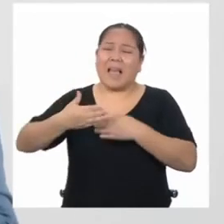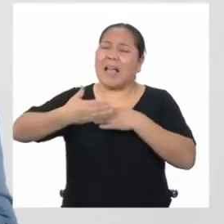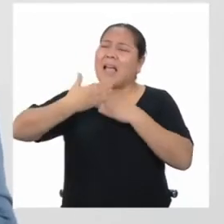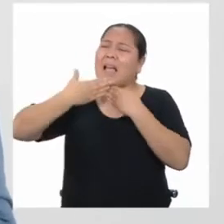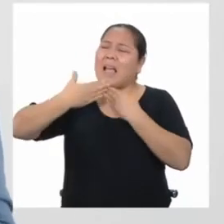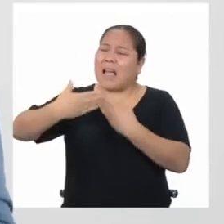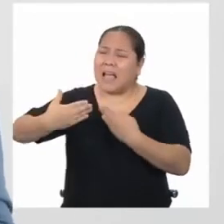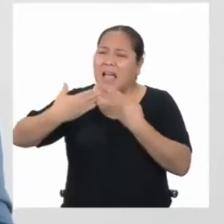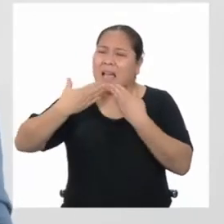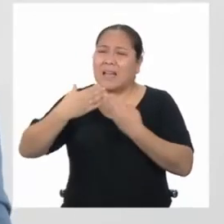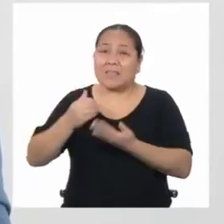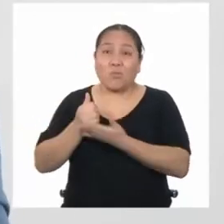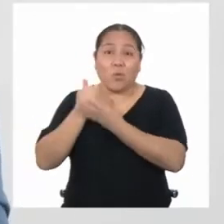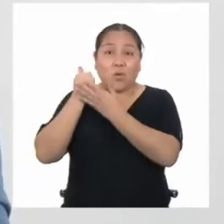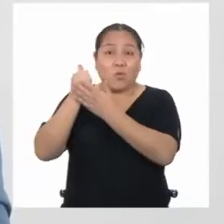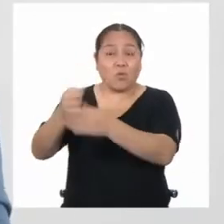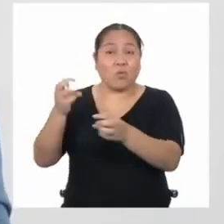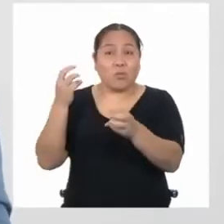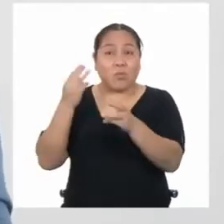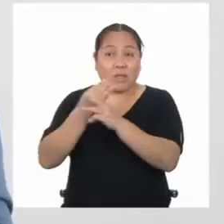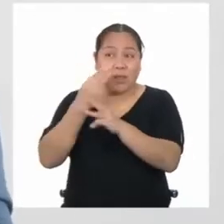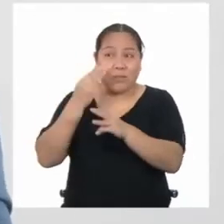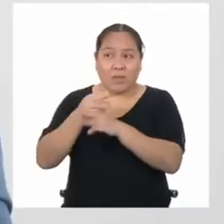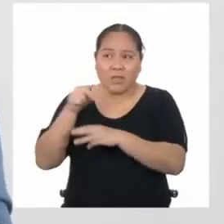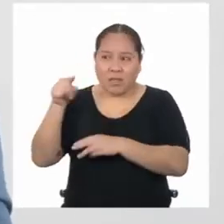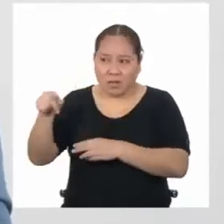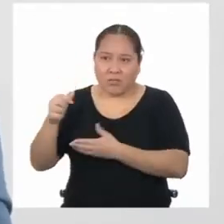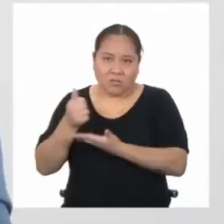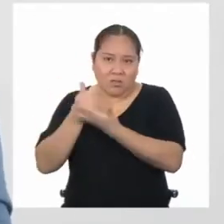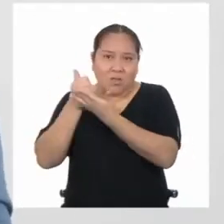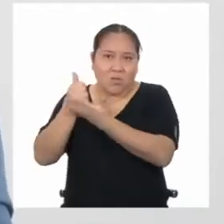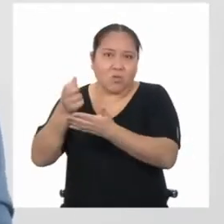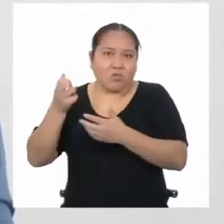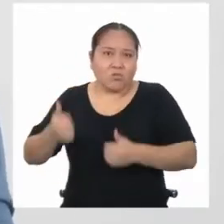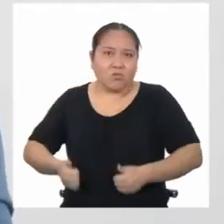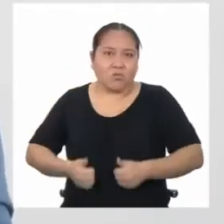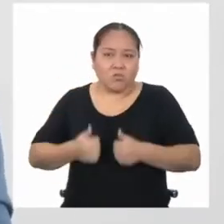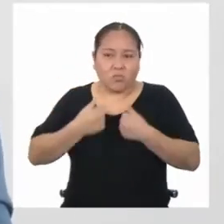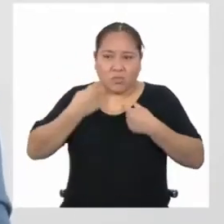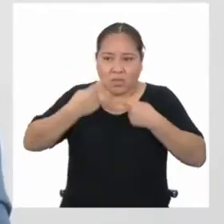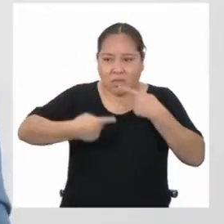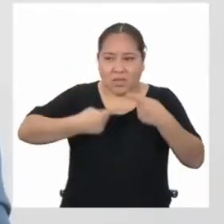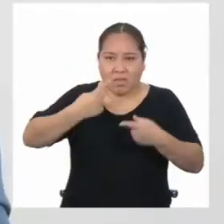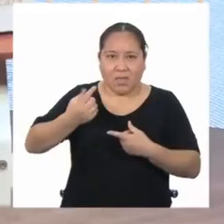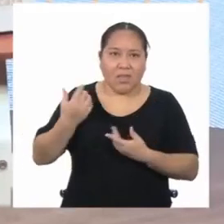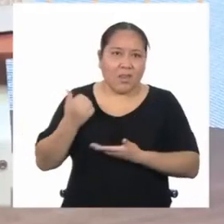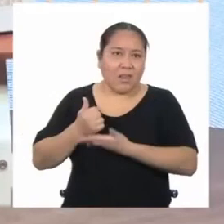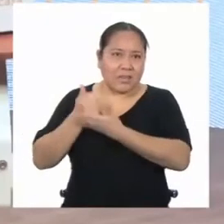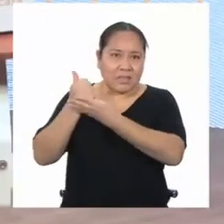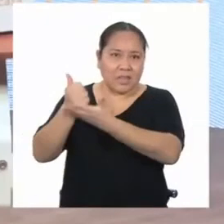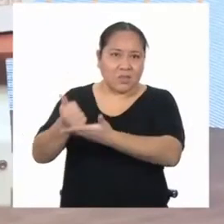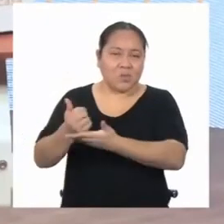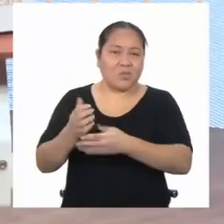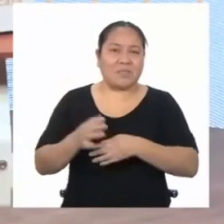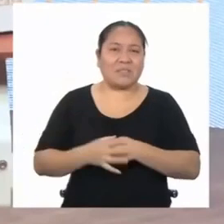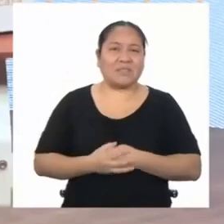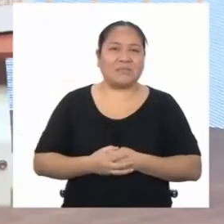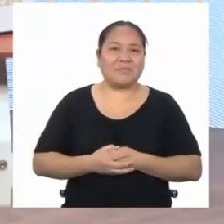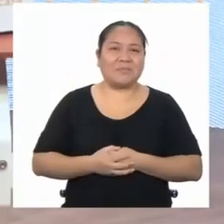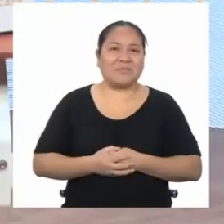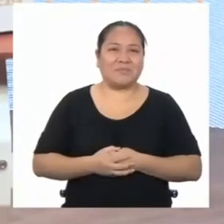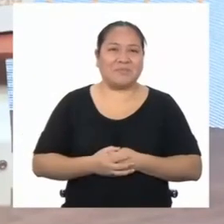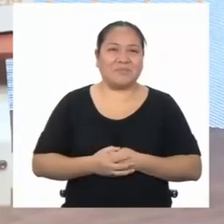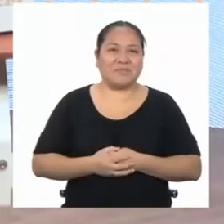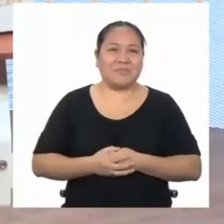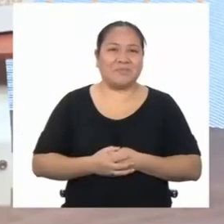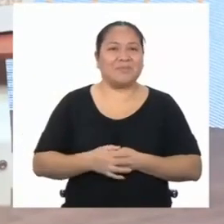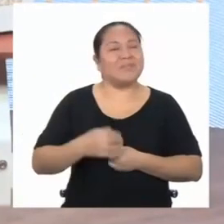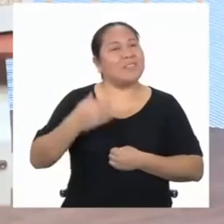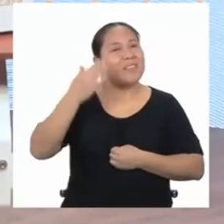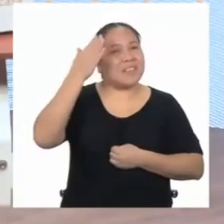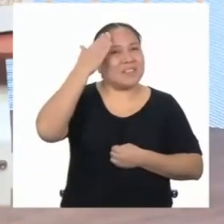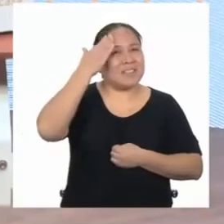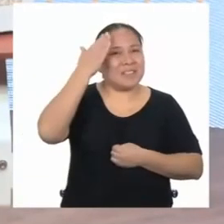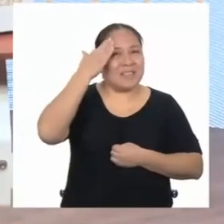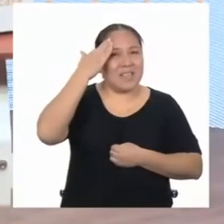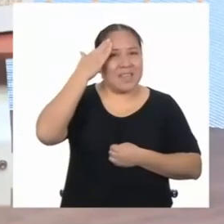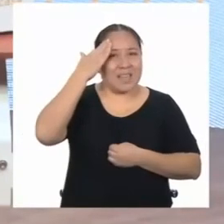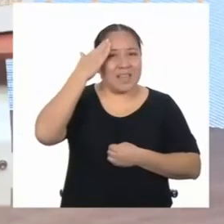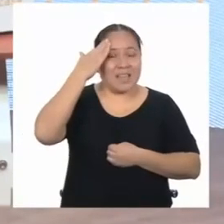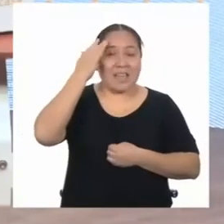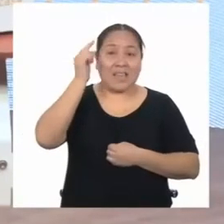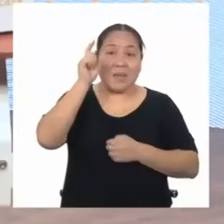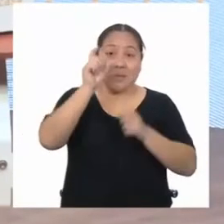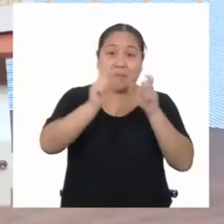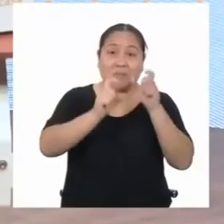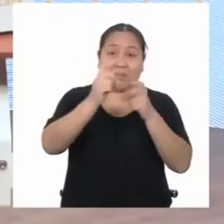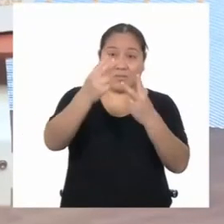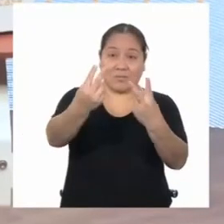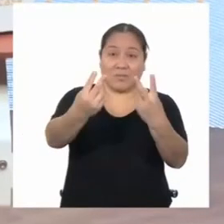resolviendo situaciones reales, que les ha servido para la vida. Estoy segurísima de que quienes nos están viendo desde